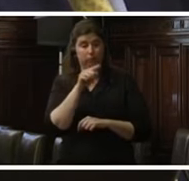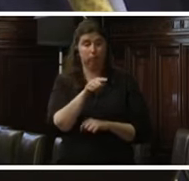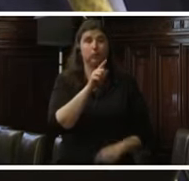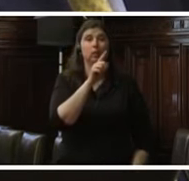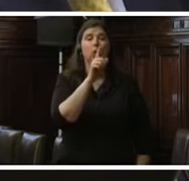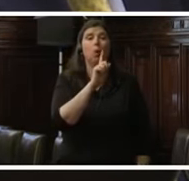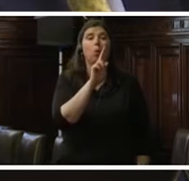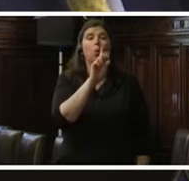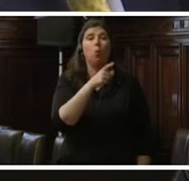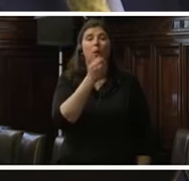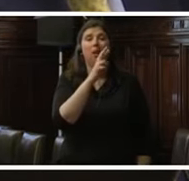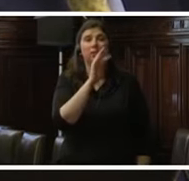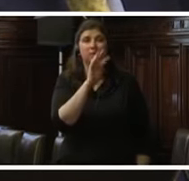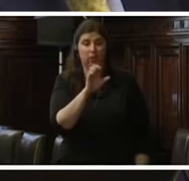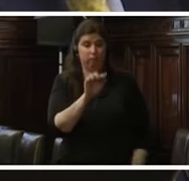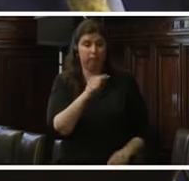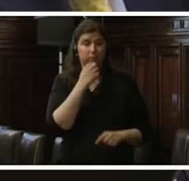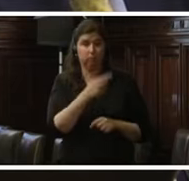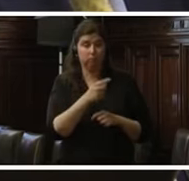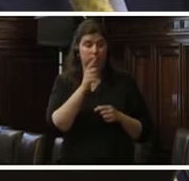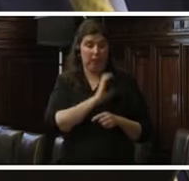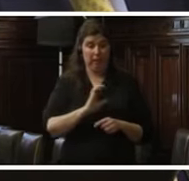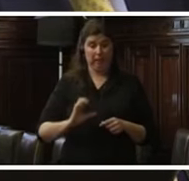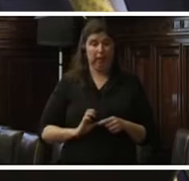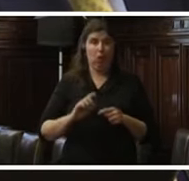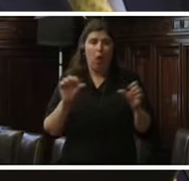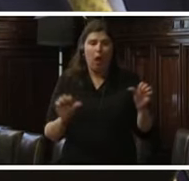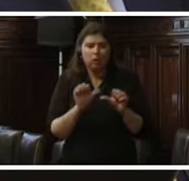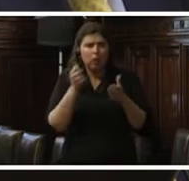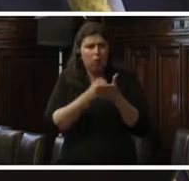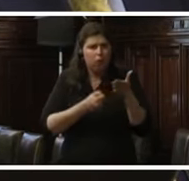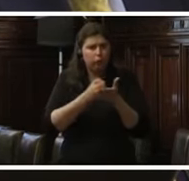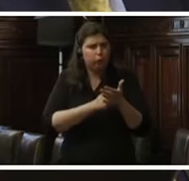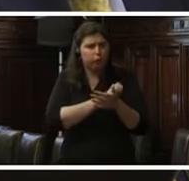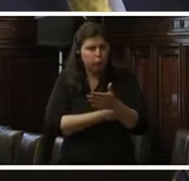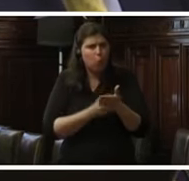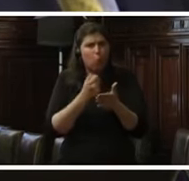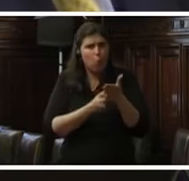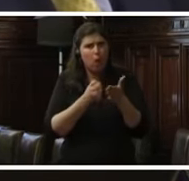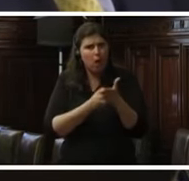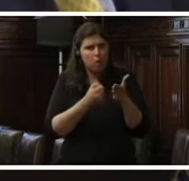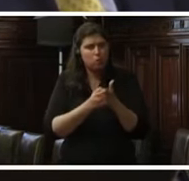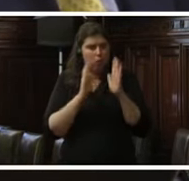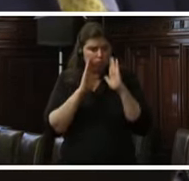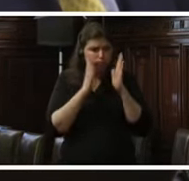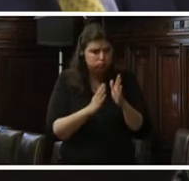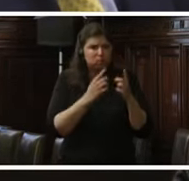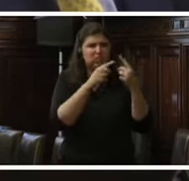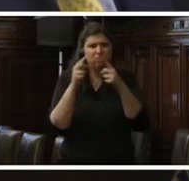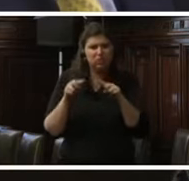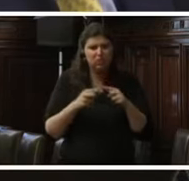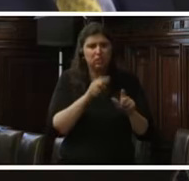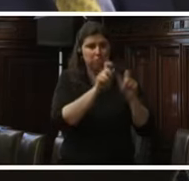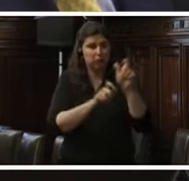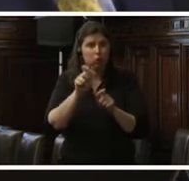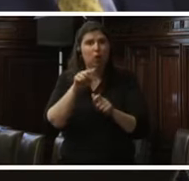estableció la obligación del Estado no sólo de hacer el esfuerzo posible por localizar e identificar al resto de las víctimas y entregarlos